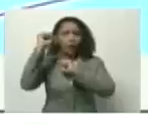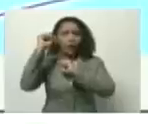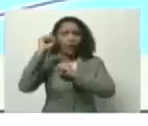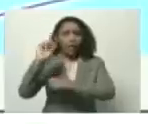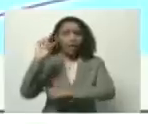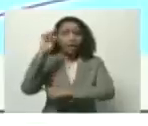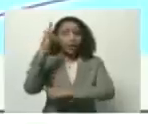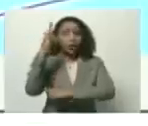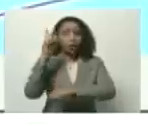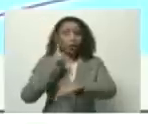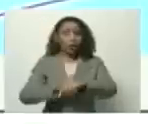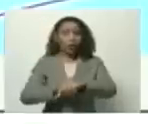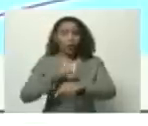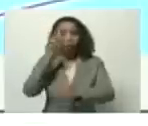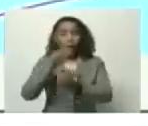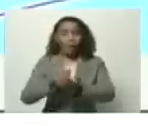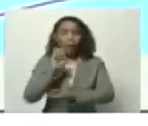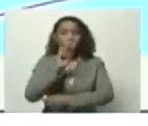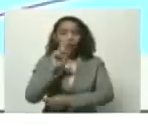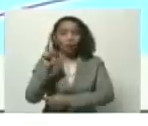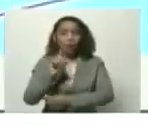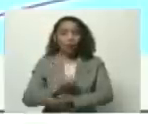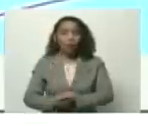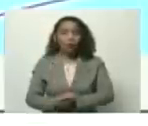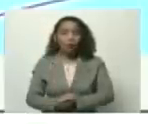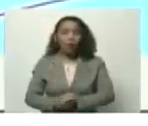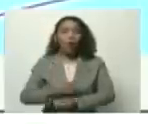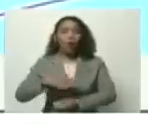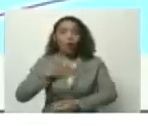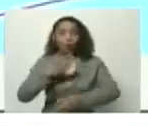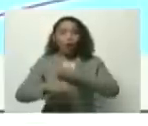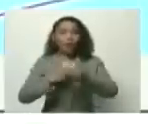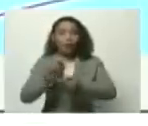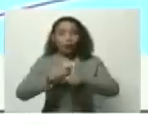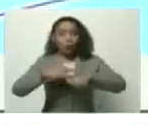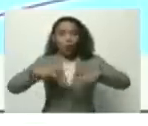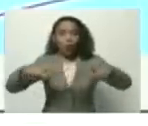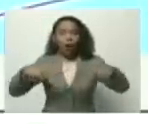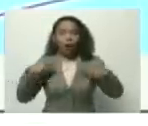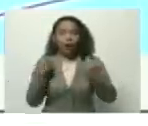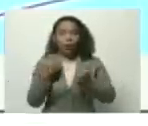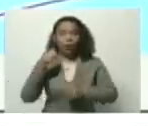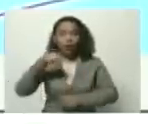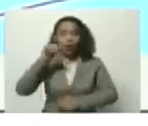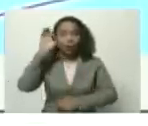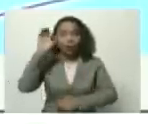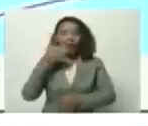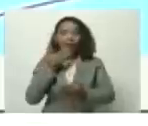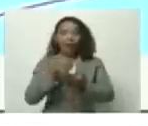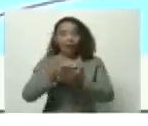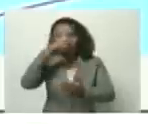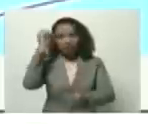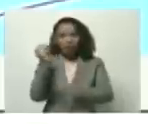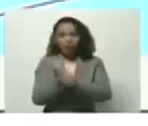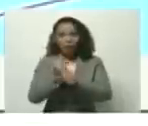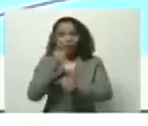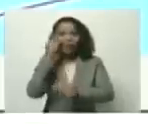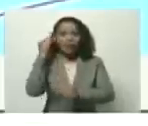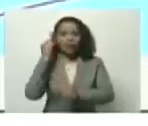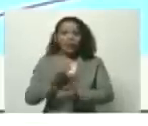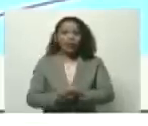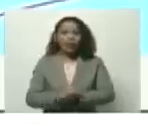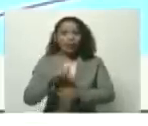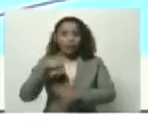segundo semestre del 2021 pudimos dar crecimiento económico a nuestro país gracias trabajadores y trabajadoras